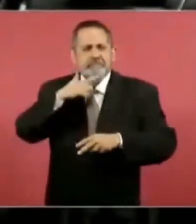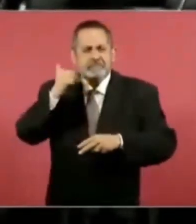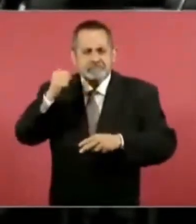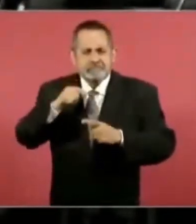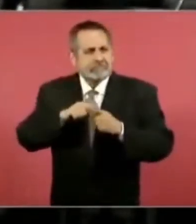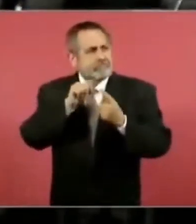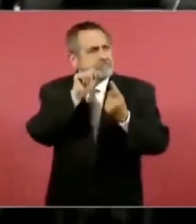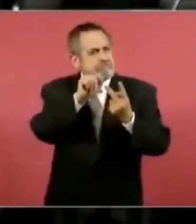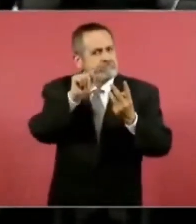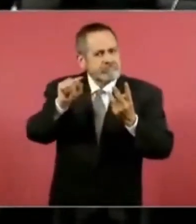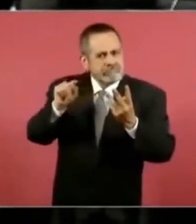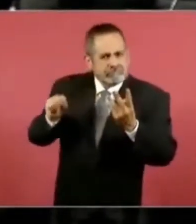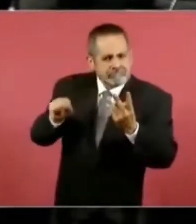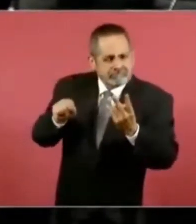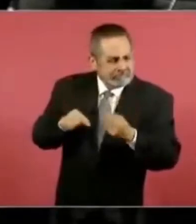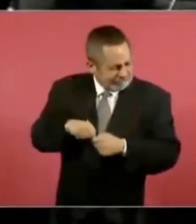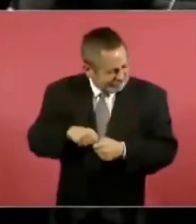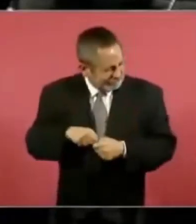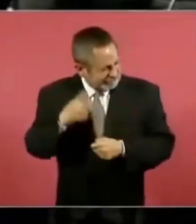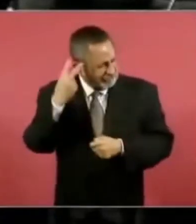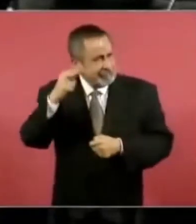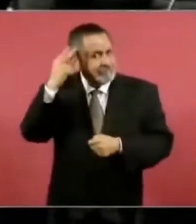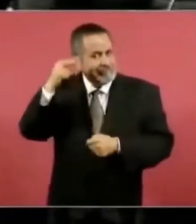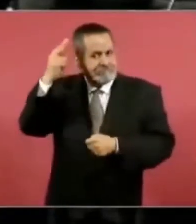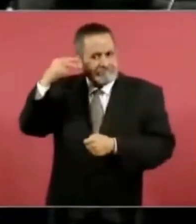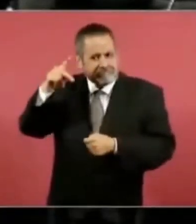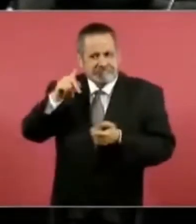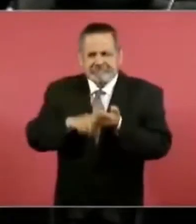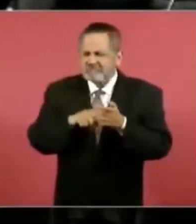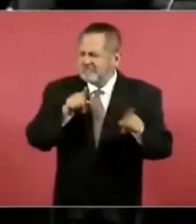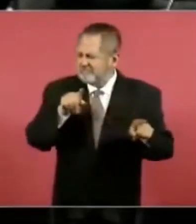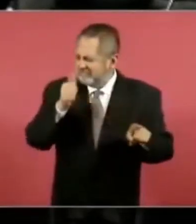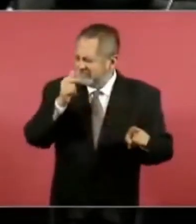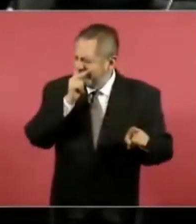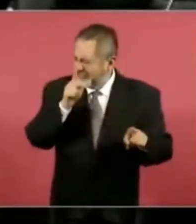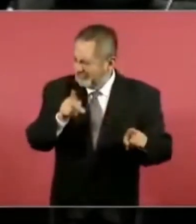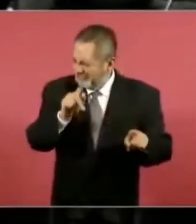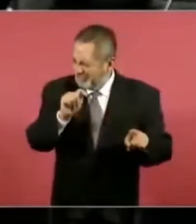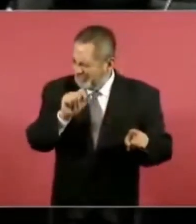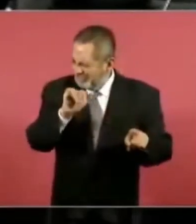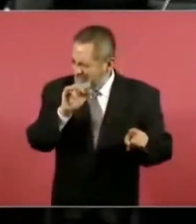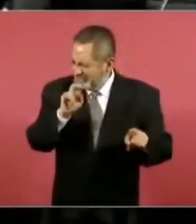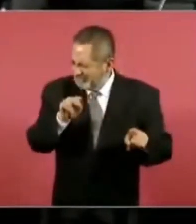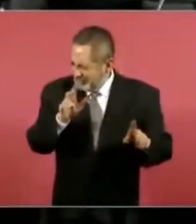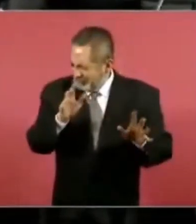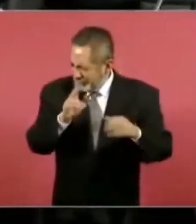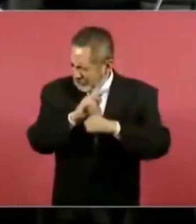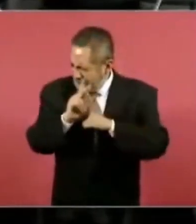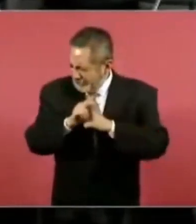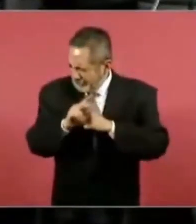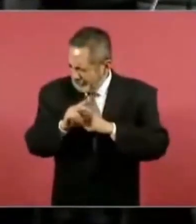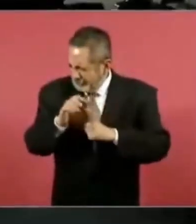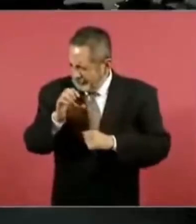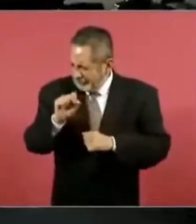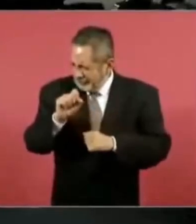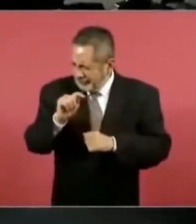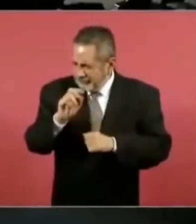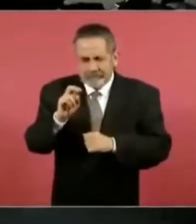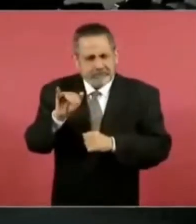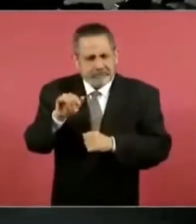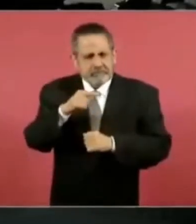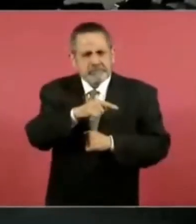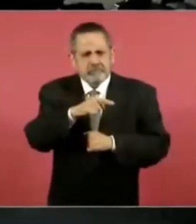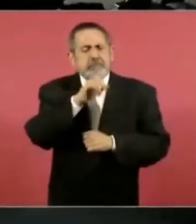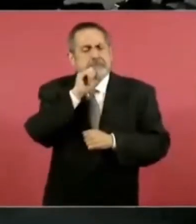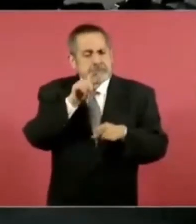países europeos, incluyendo Tallín. Bueno, ese no es un país de Estonia, perdón. Pero